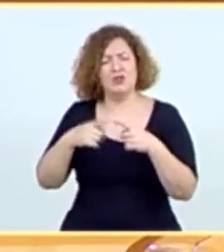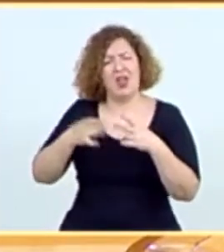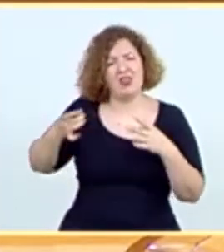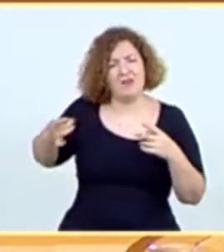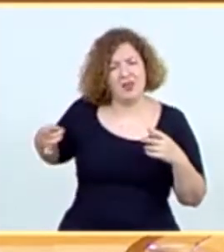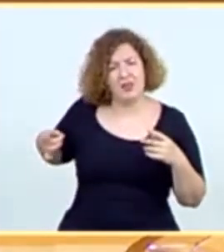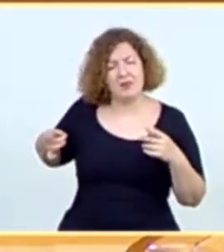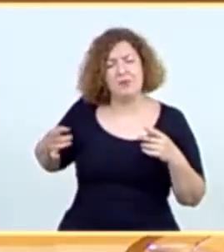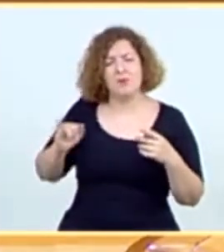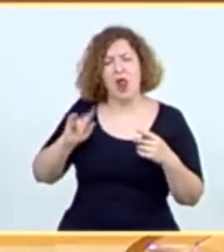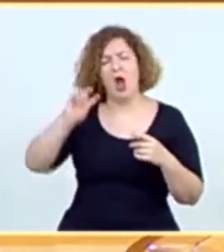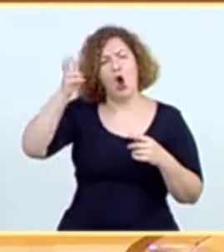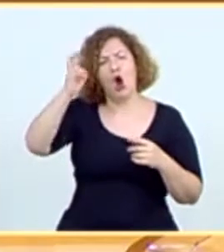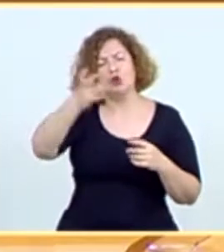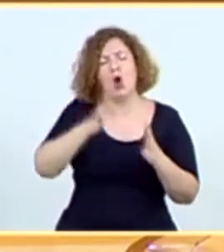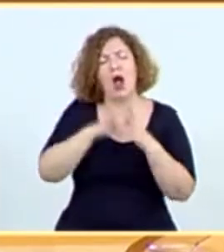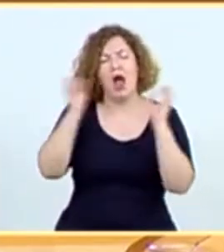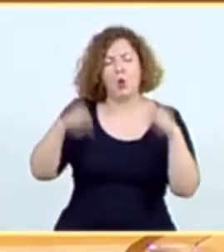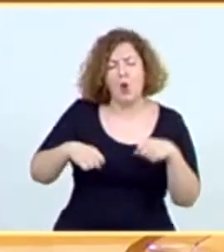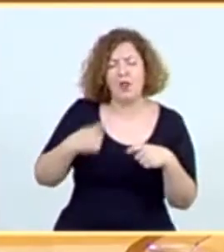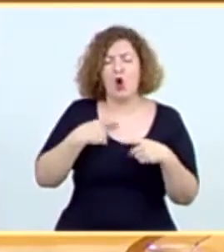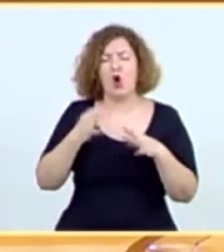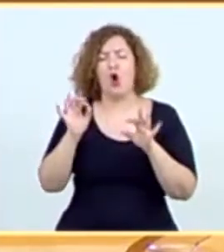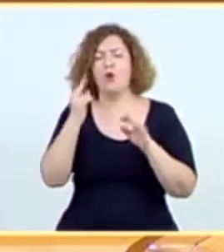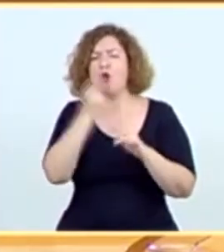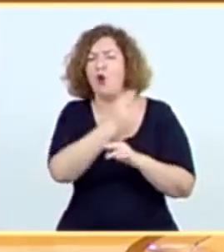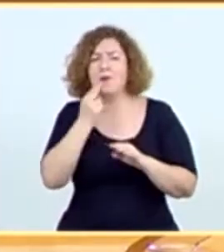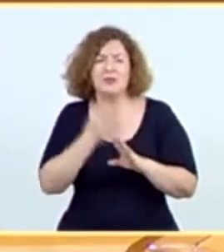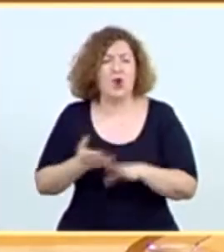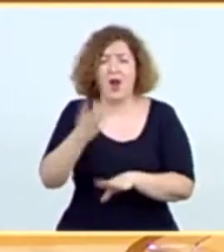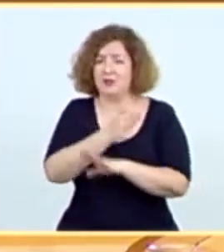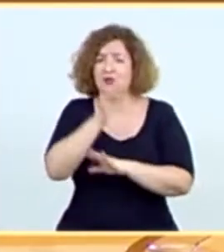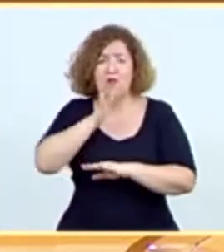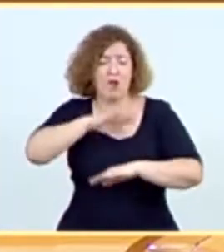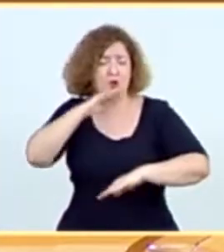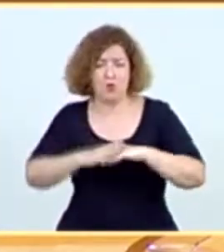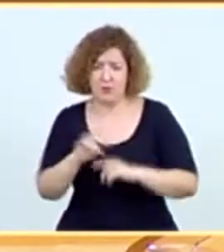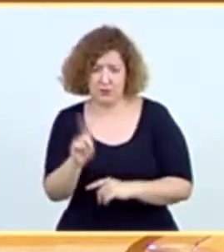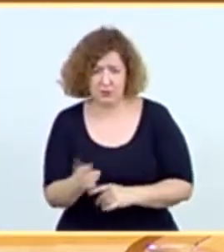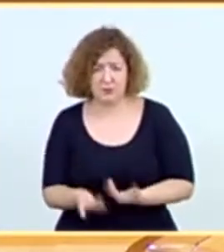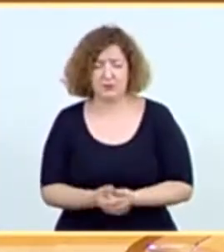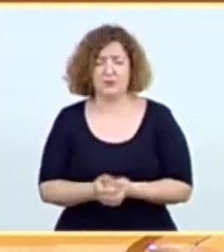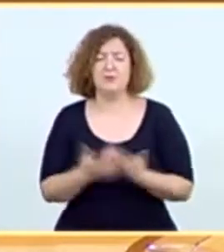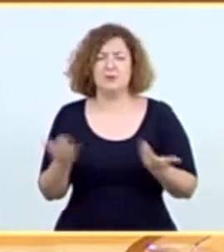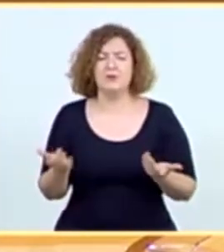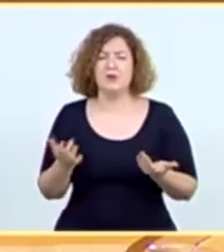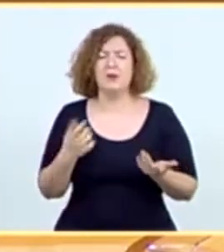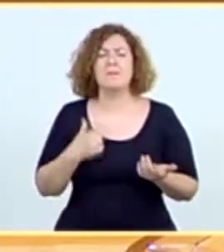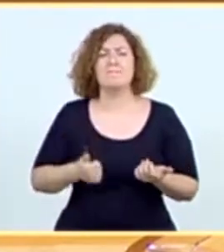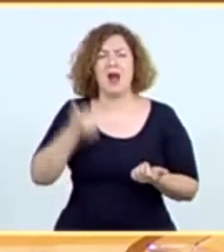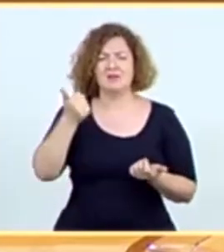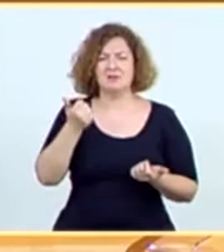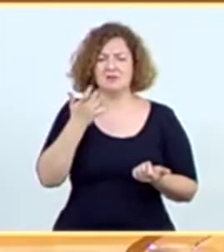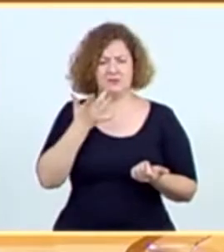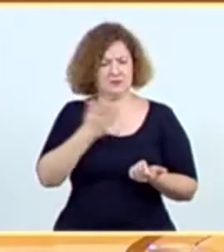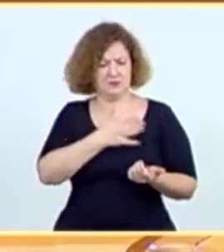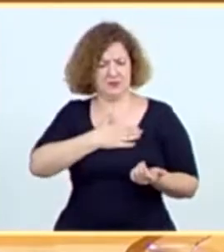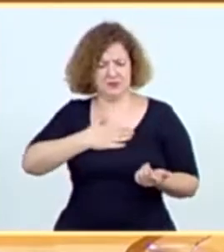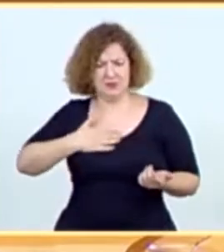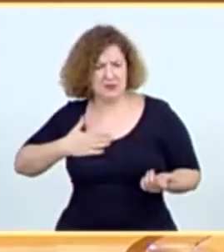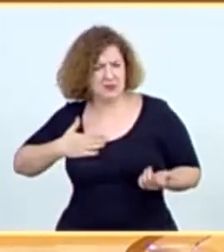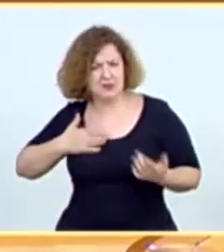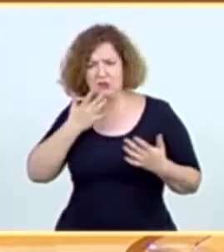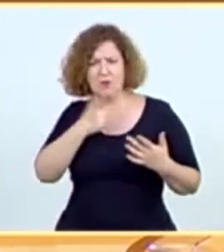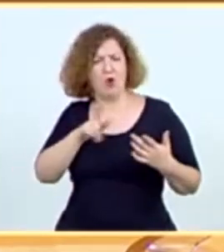cierto es que hubo otros acuerdos y otros compromisos anteriores que no se han cumplido. Es más, ha habido una intención clara de